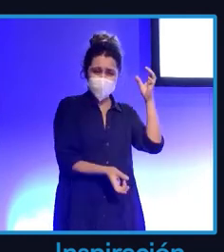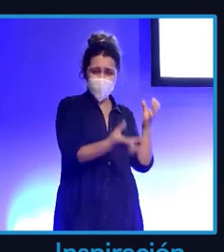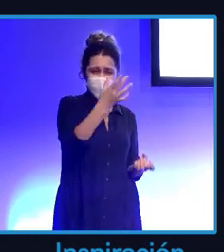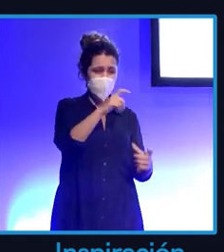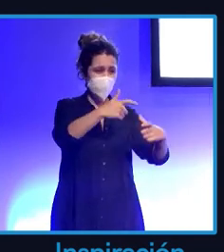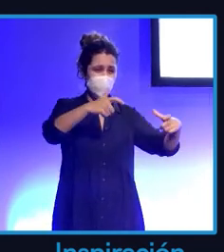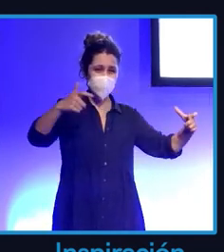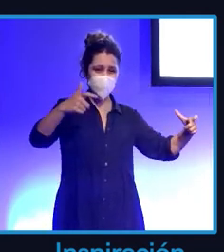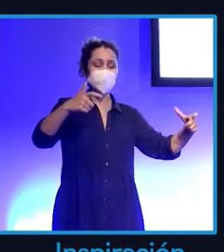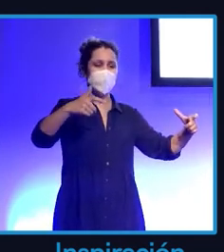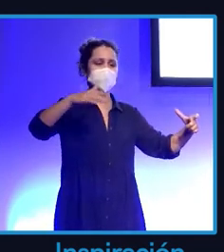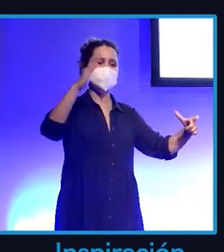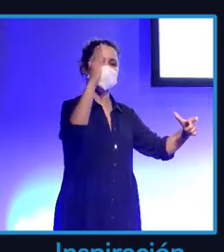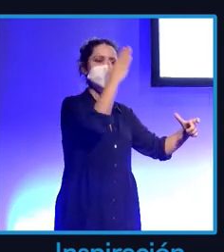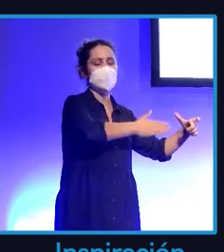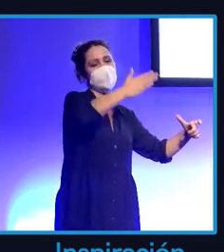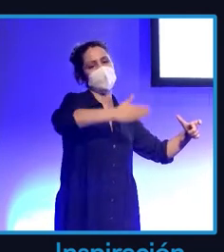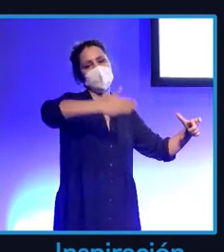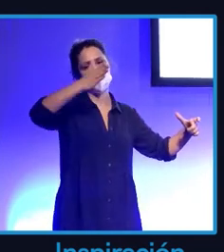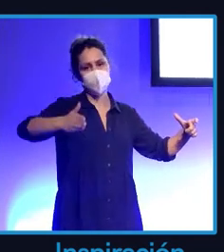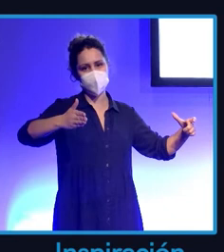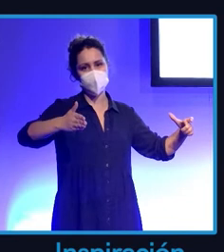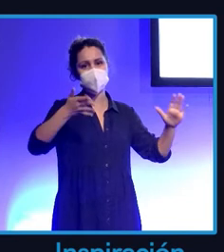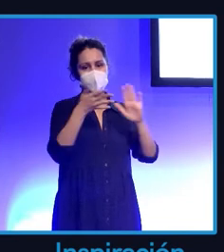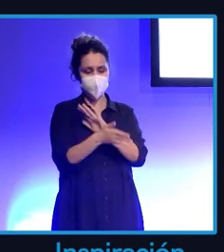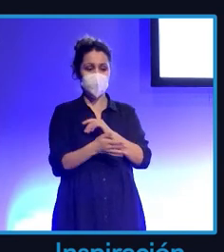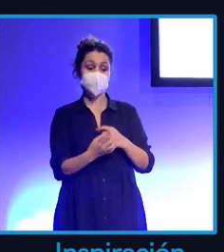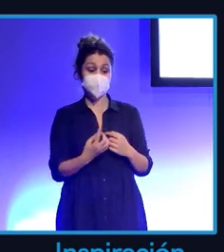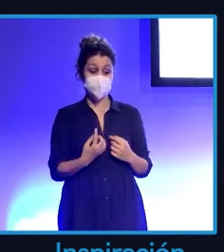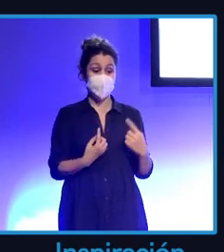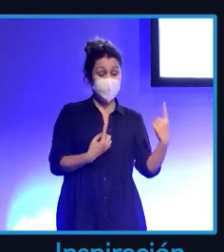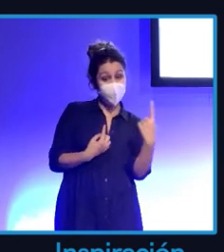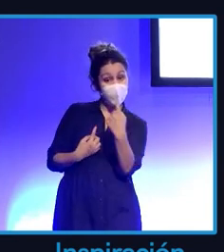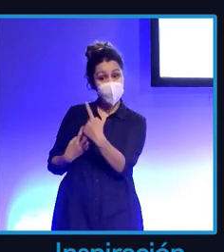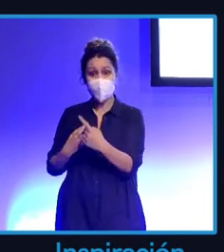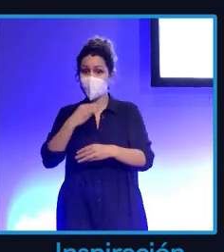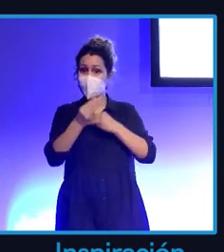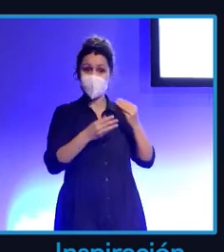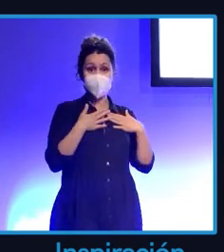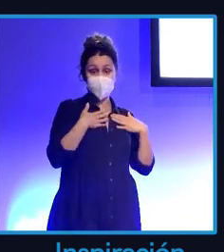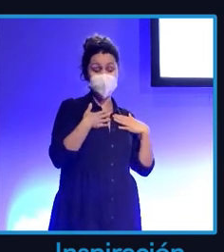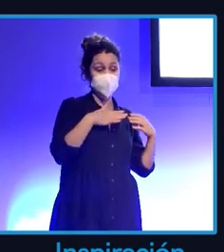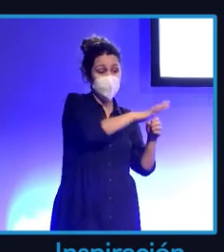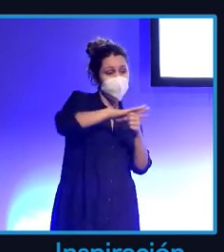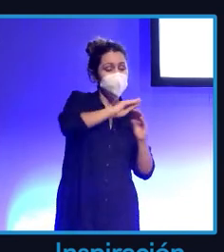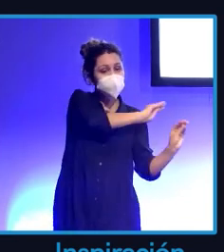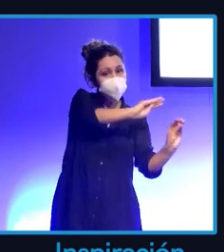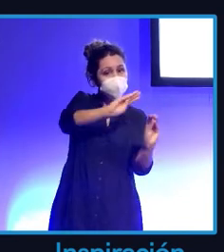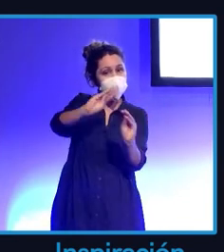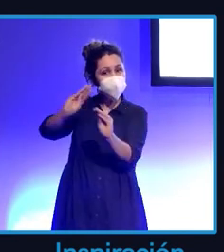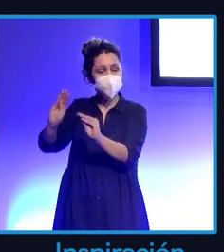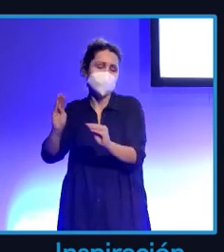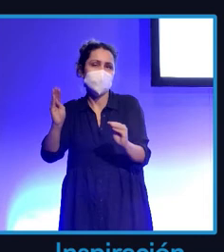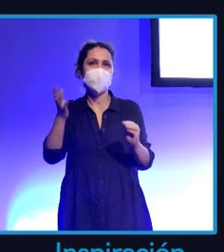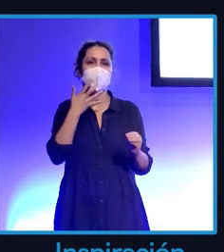para usar la segmentación. Démosle a cada maestrillo su librillo en el sentido de oye, es que de